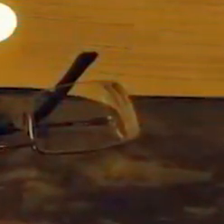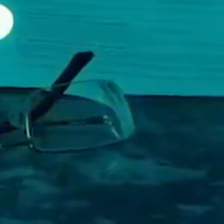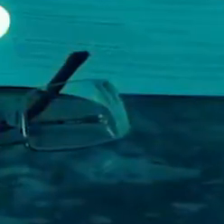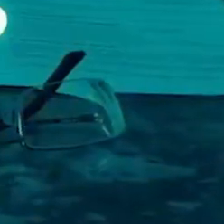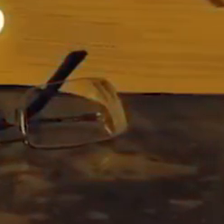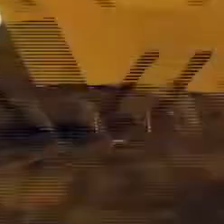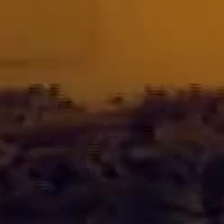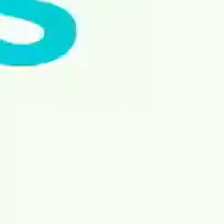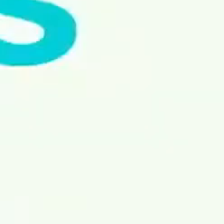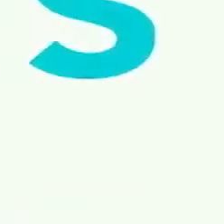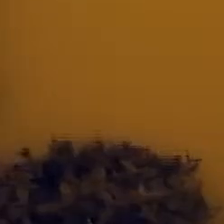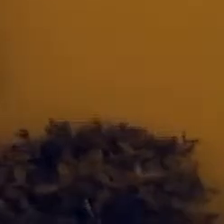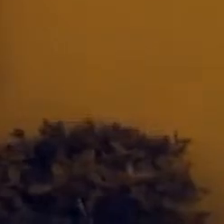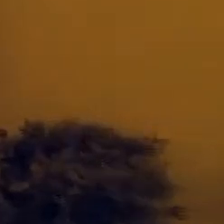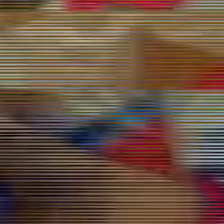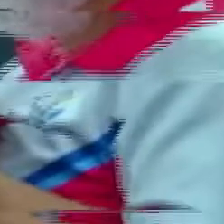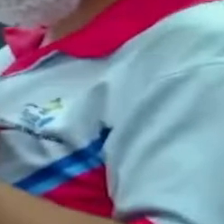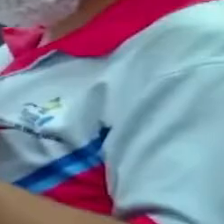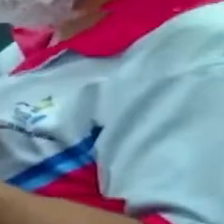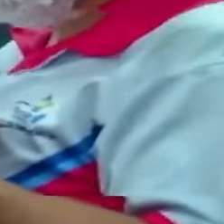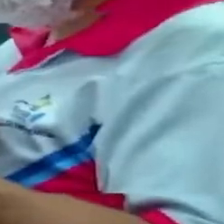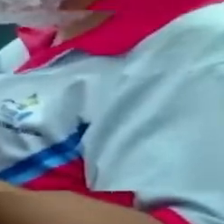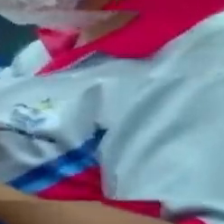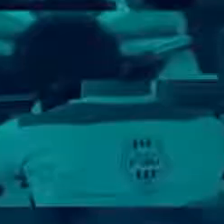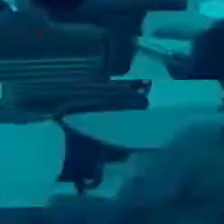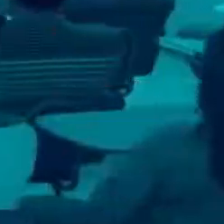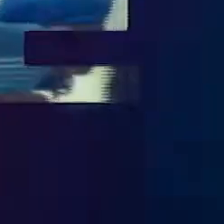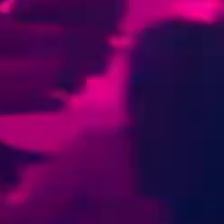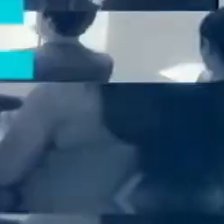con la más alta calidad de expertos en diferentes áreas.